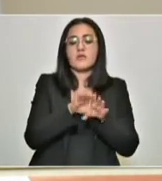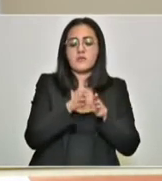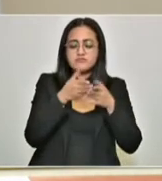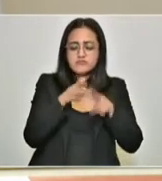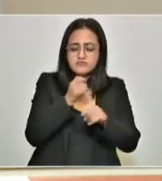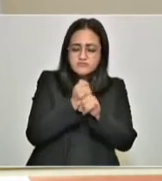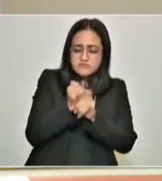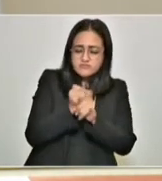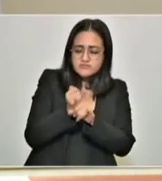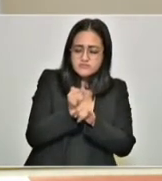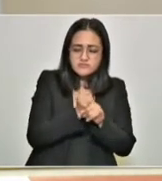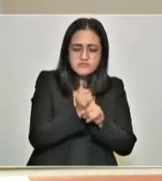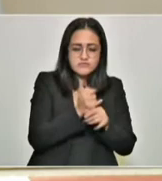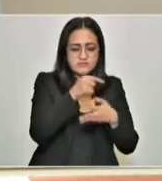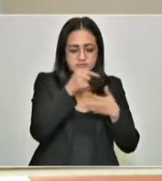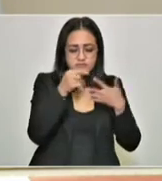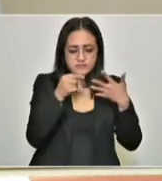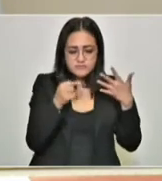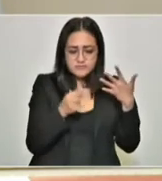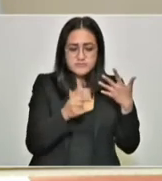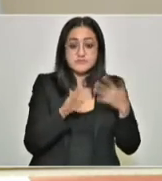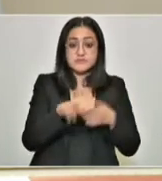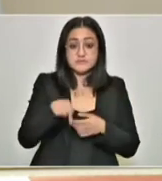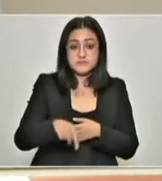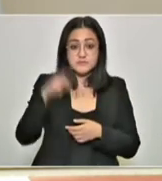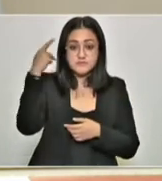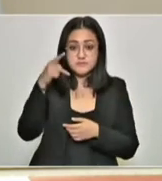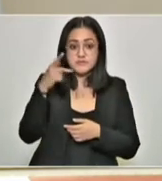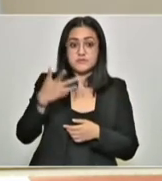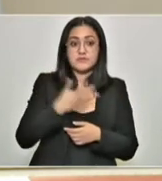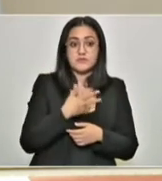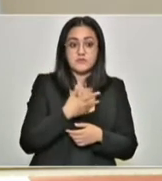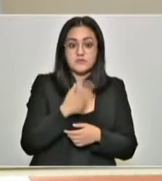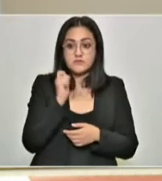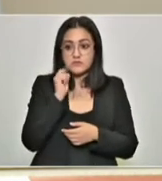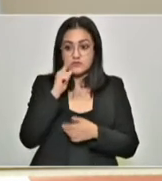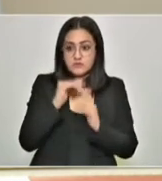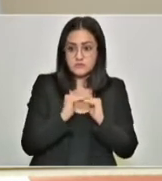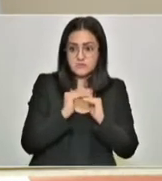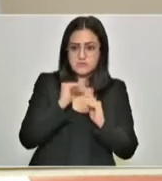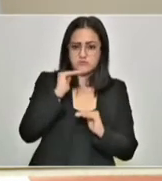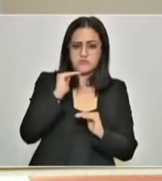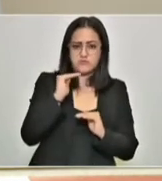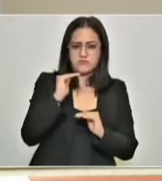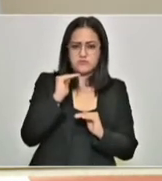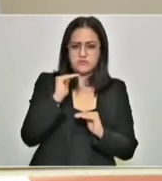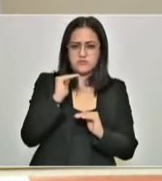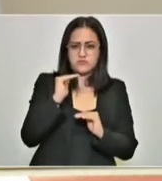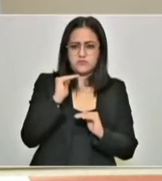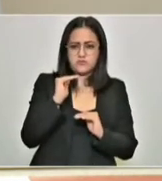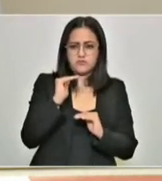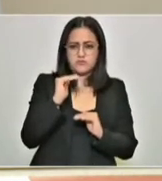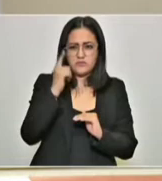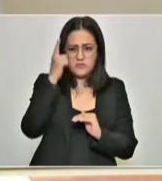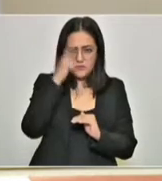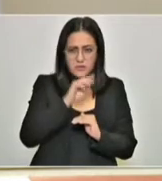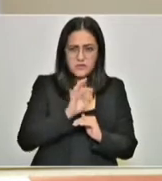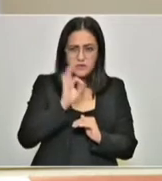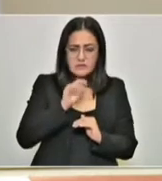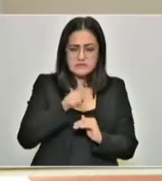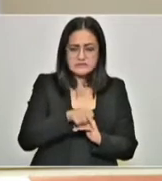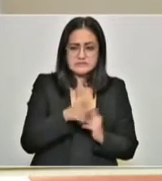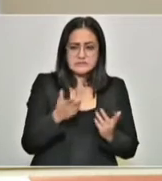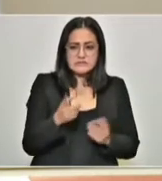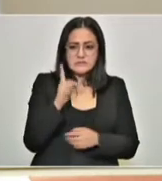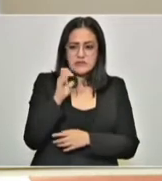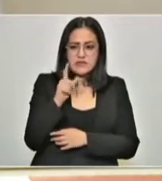Cuando en el caso de Puebla se registra un incremento en el índice delictivo